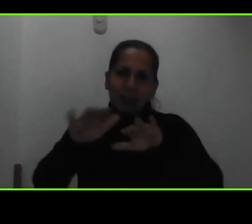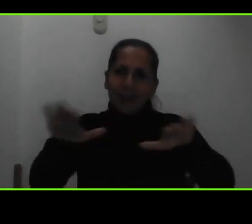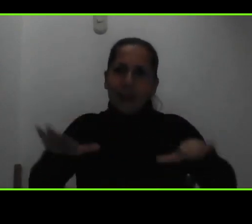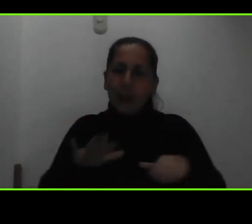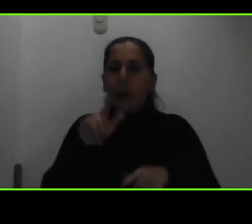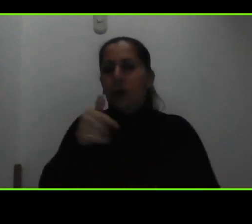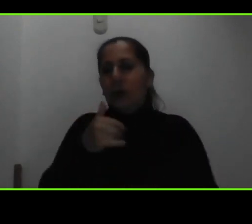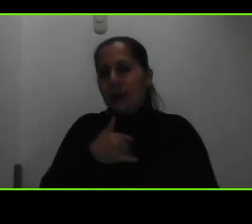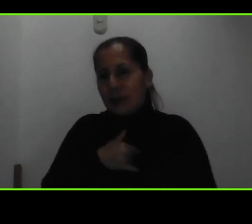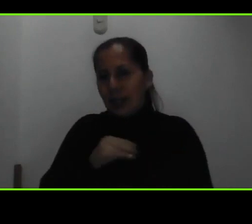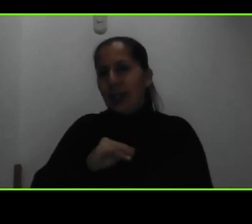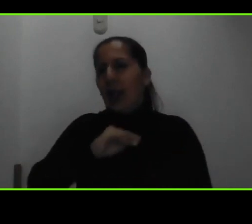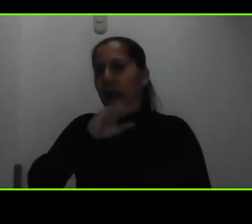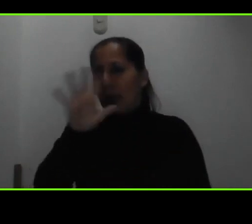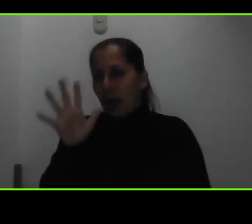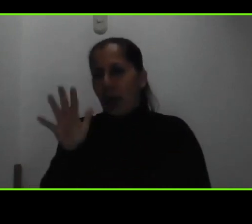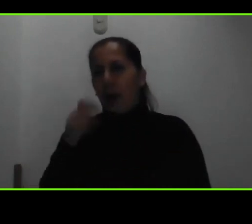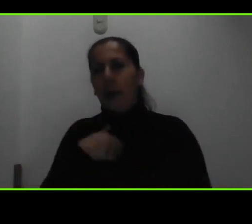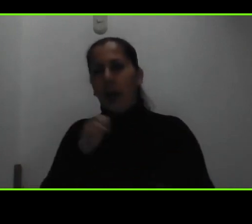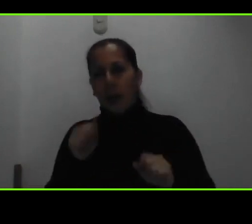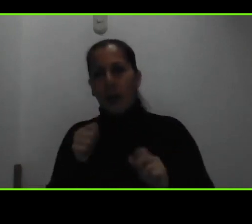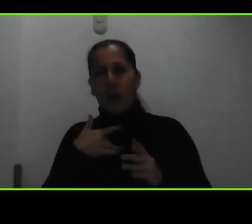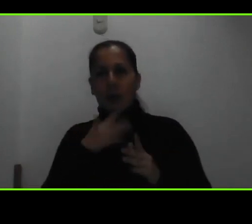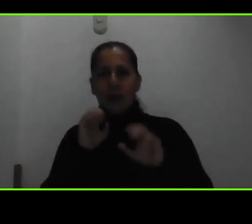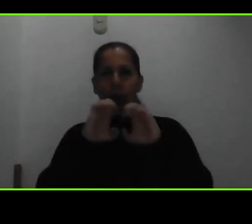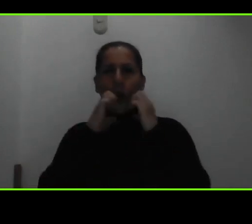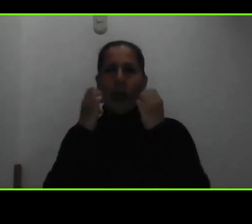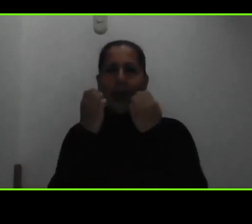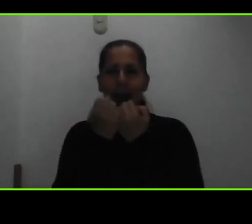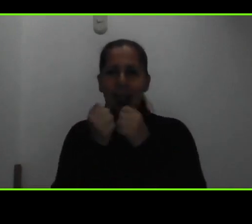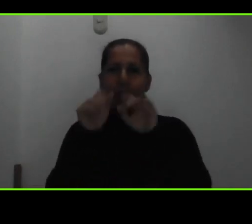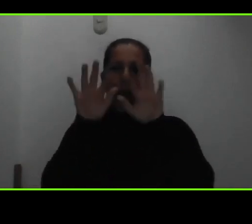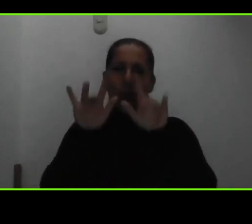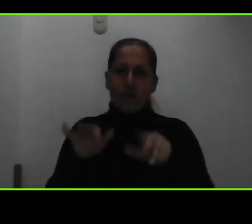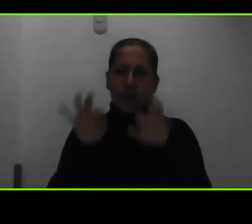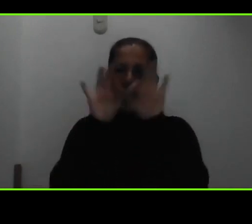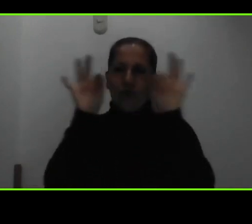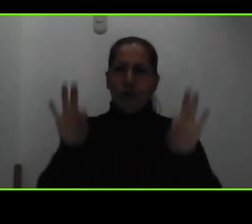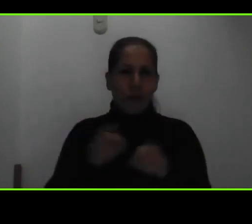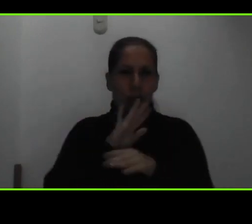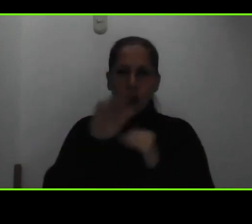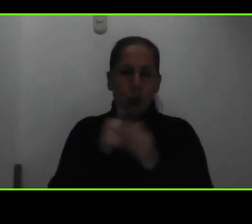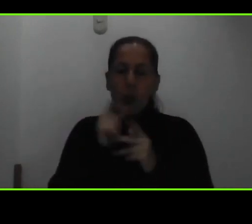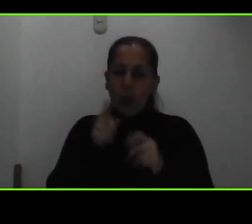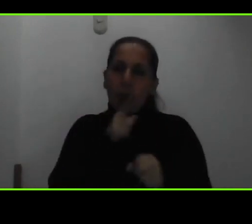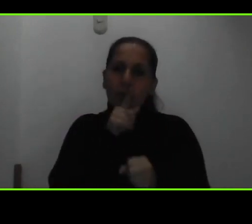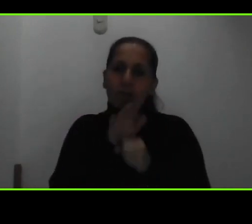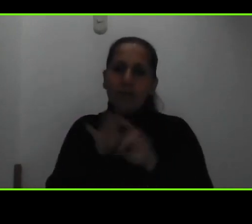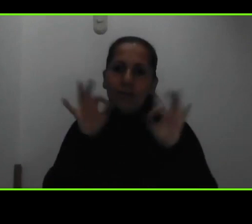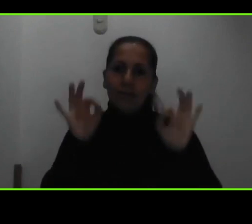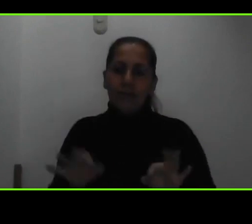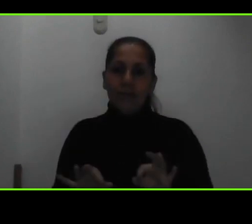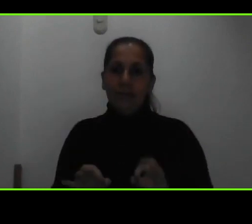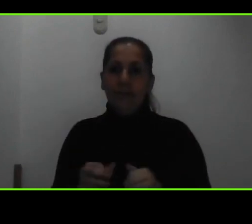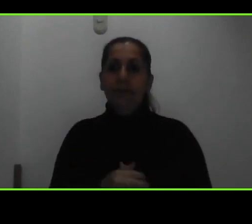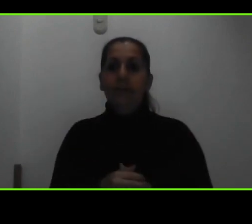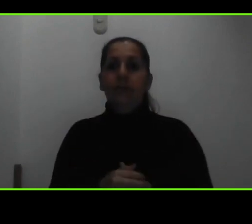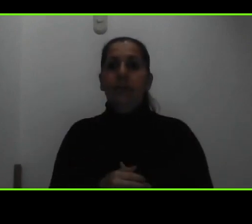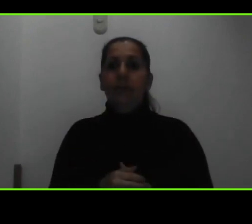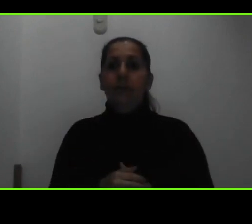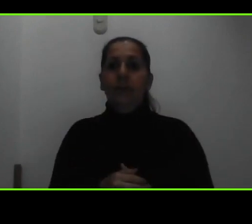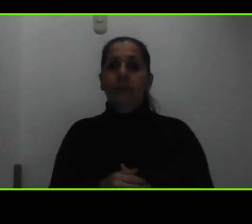les quede claro para que podamos ser un equipo en este llenado el formulario y todo lo puedan concretar importante que